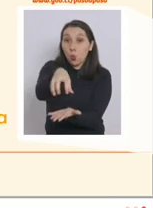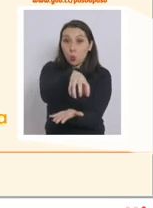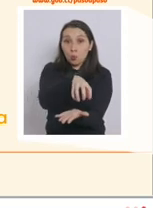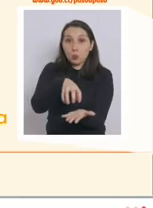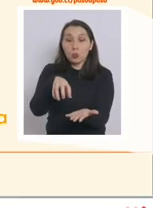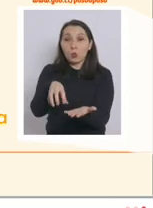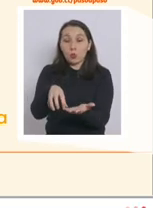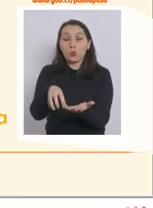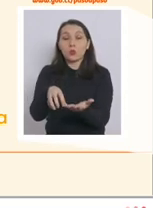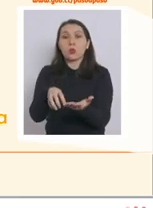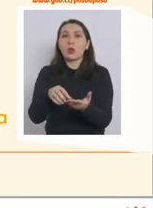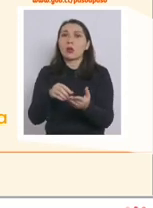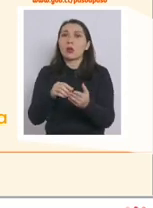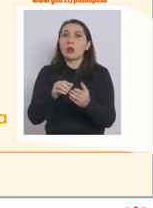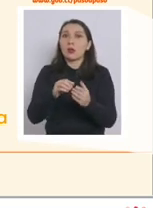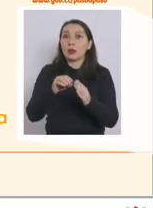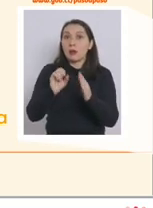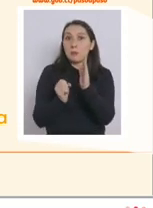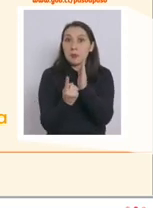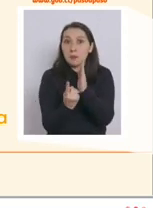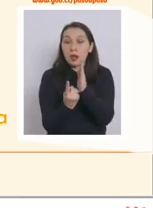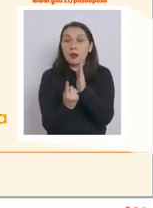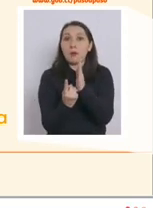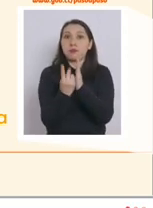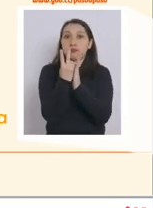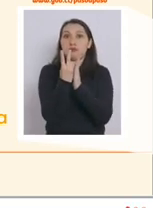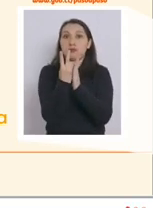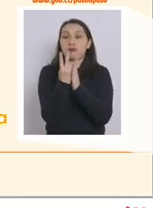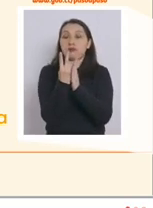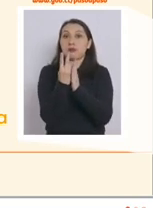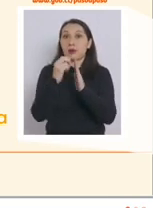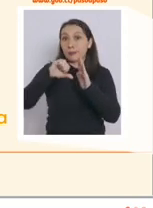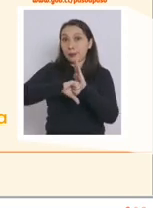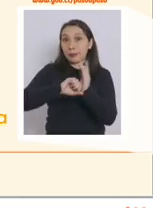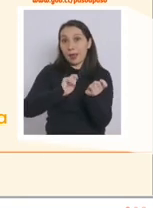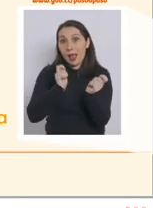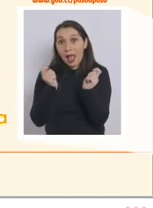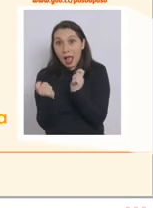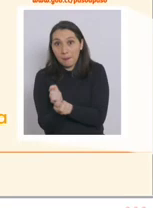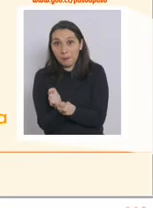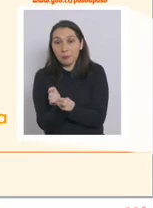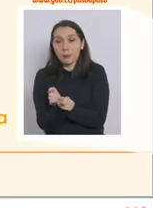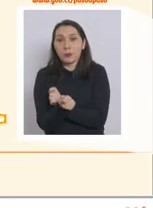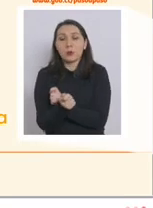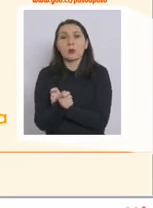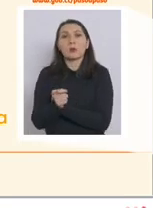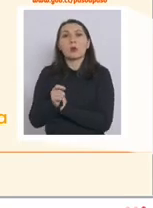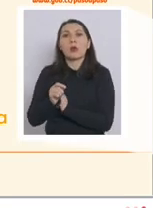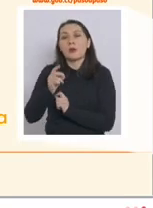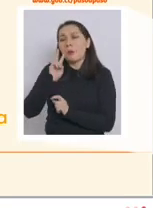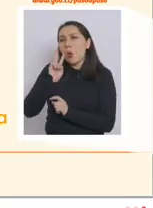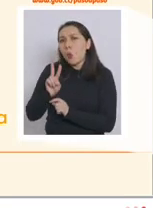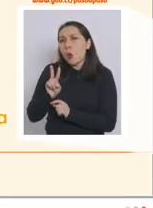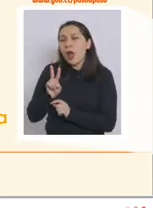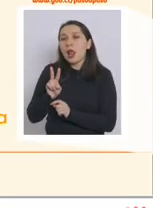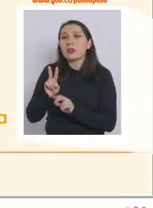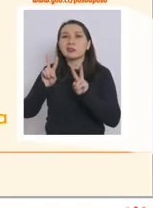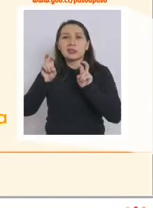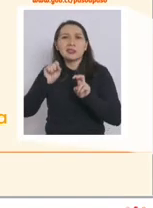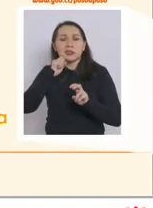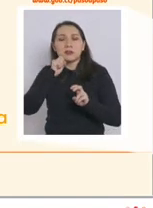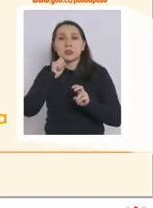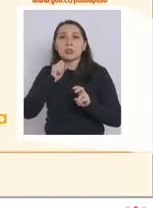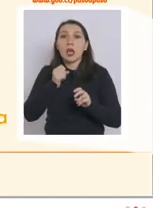han salido desde la cuarentena a transición sin contar con los